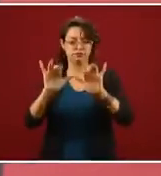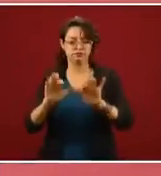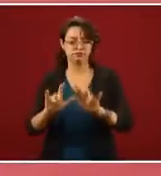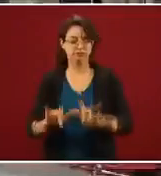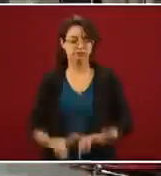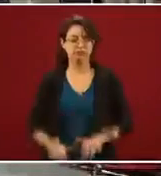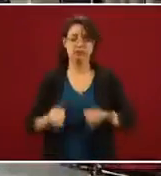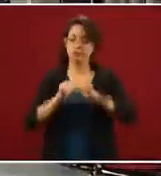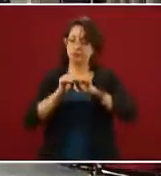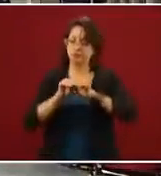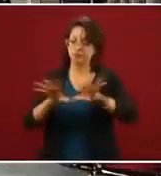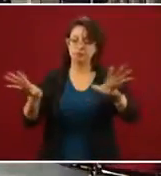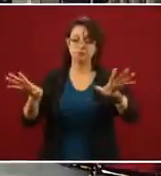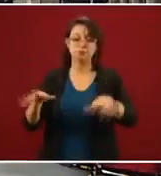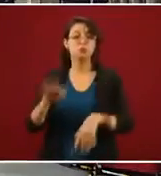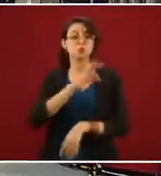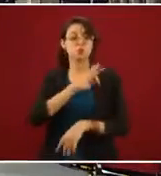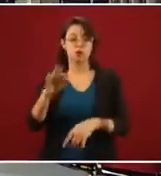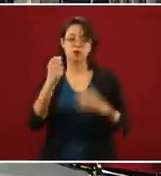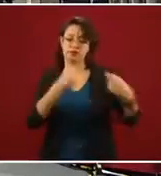a ver si lo consiguen.